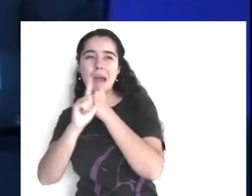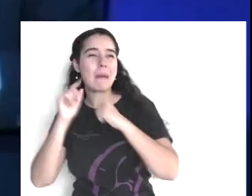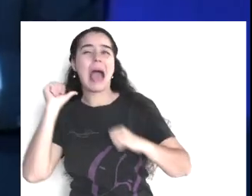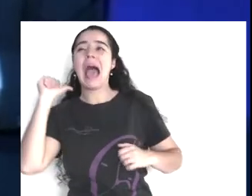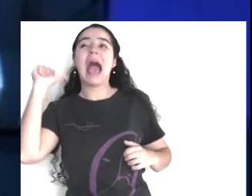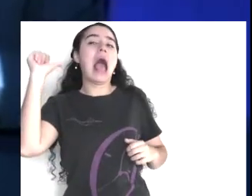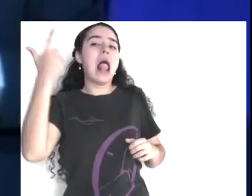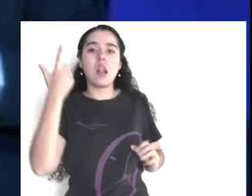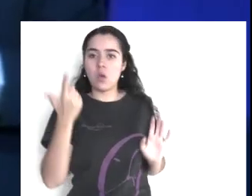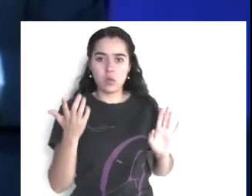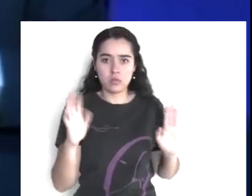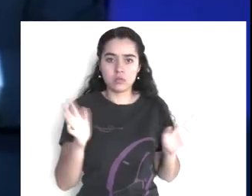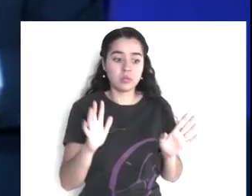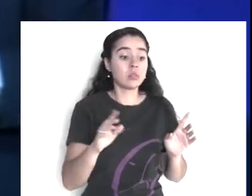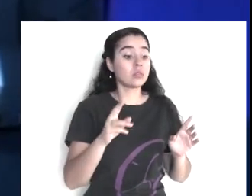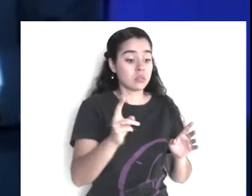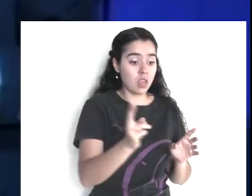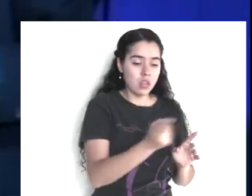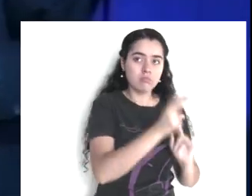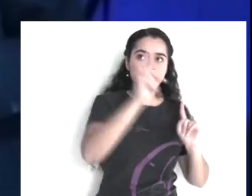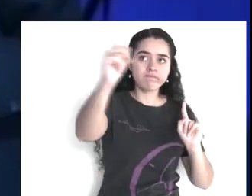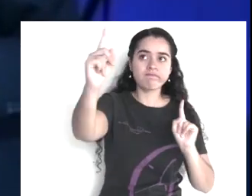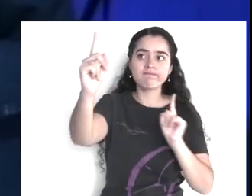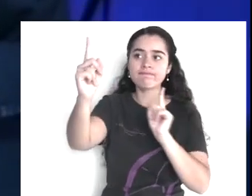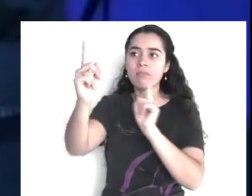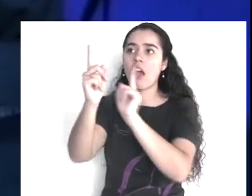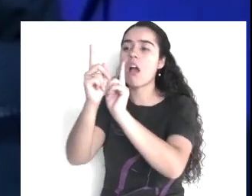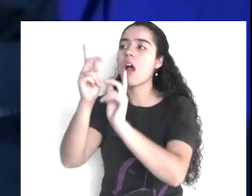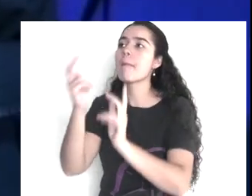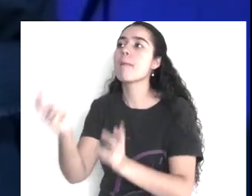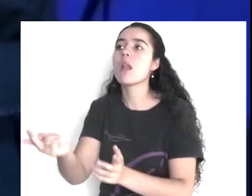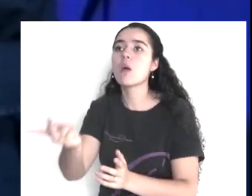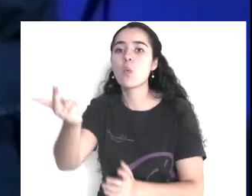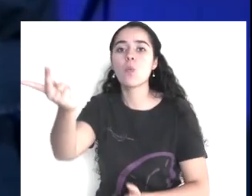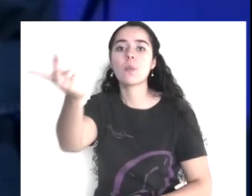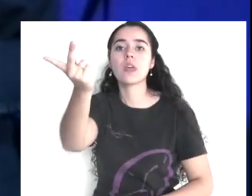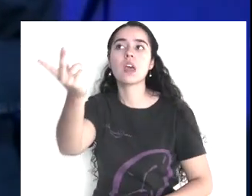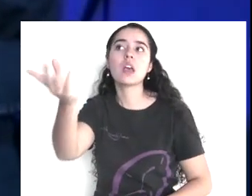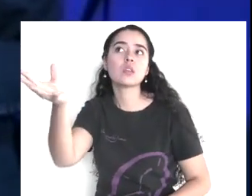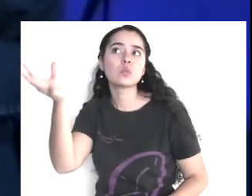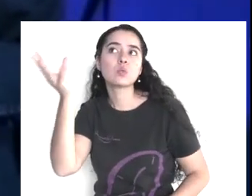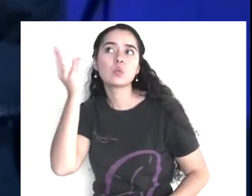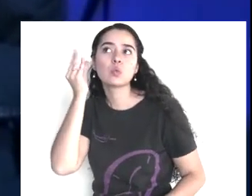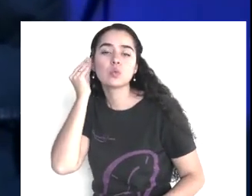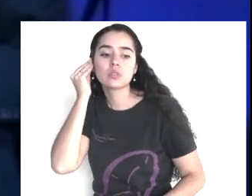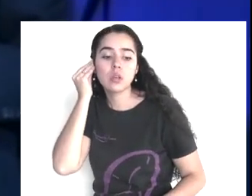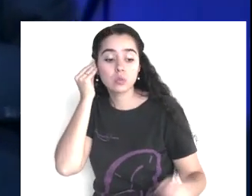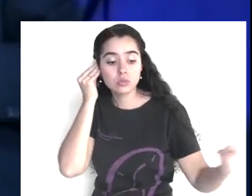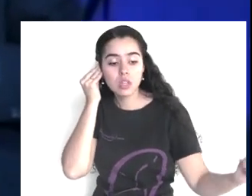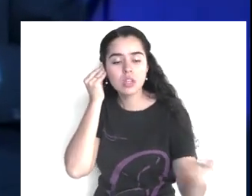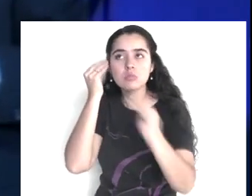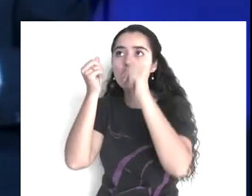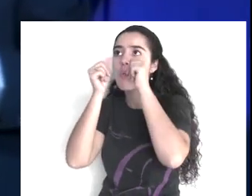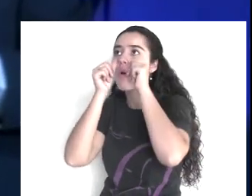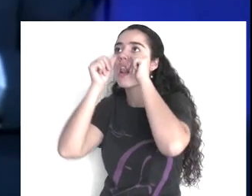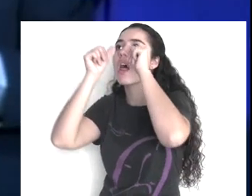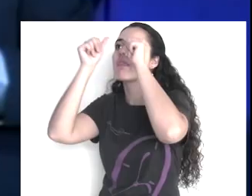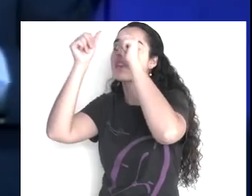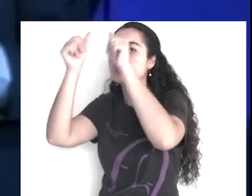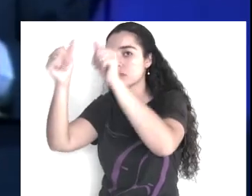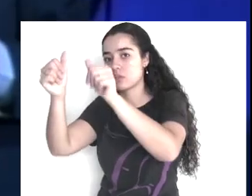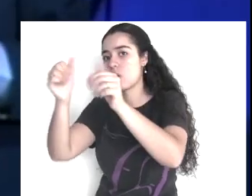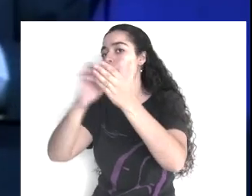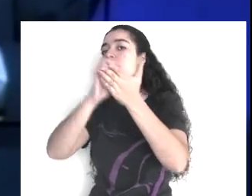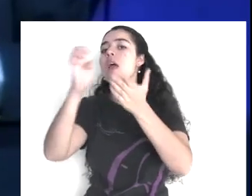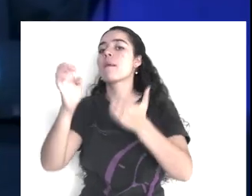oír, oíd, entre vuestros hermanos, o sea, escucha, lo que dicen,